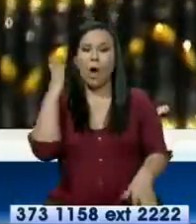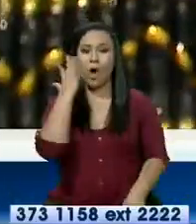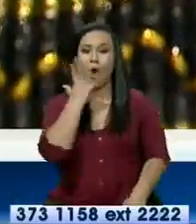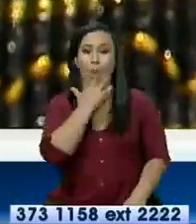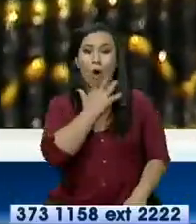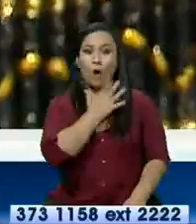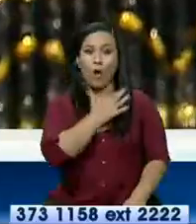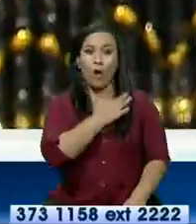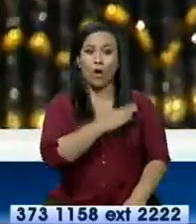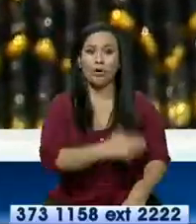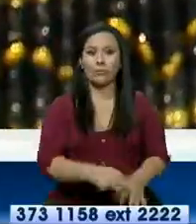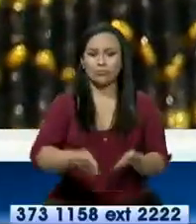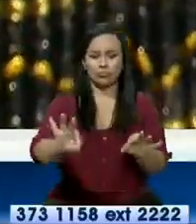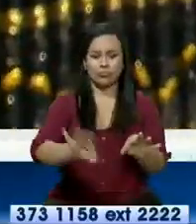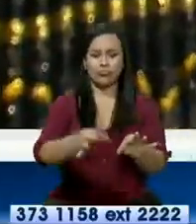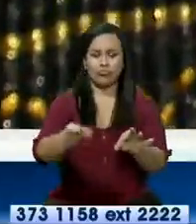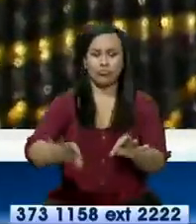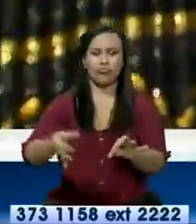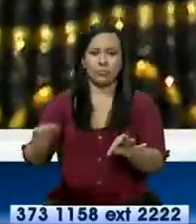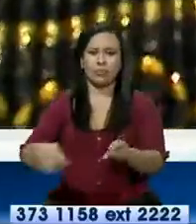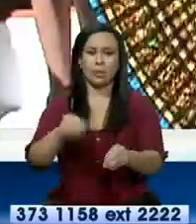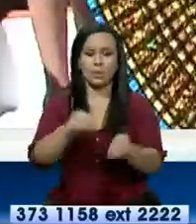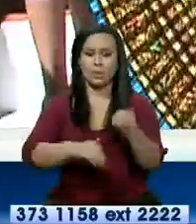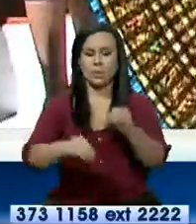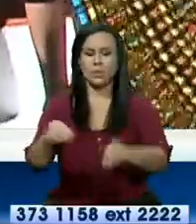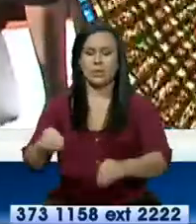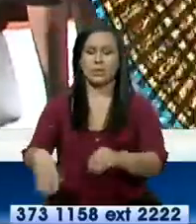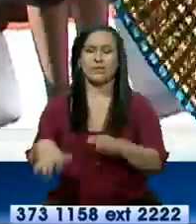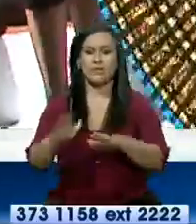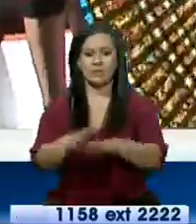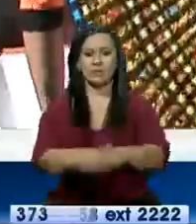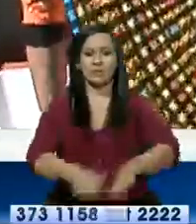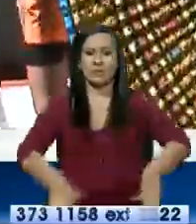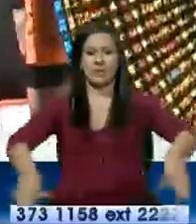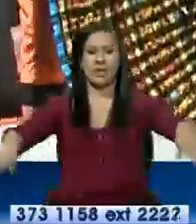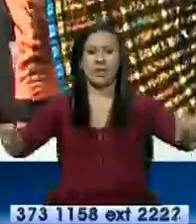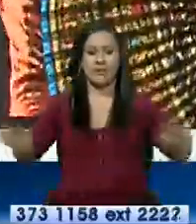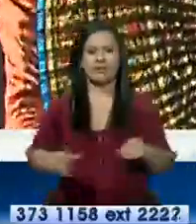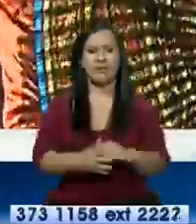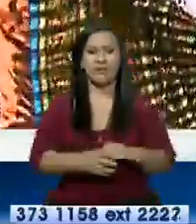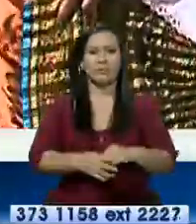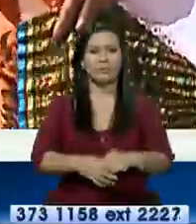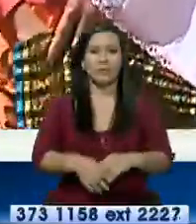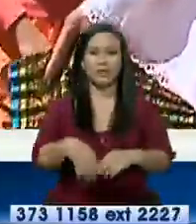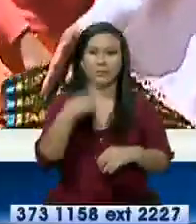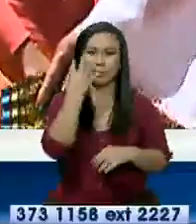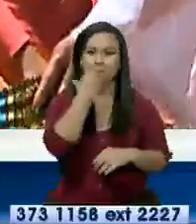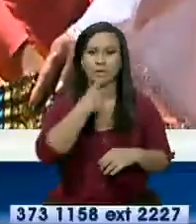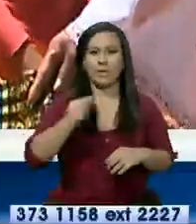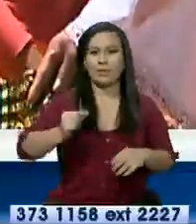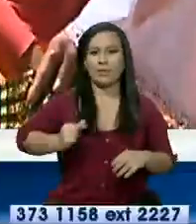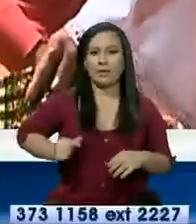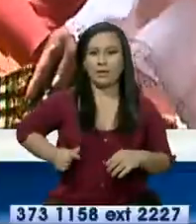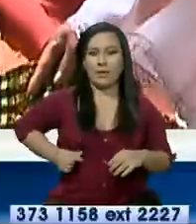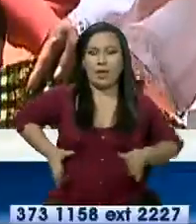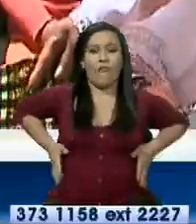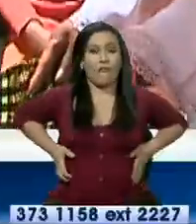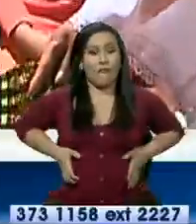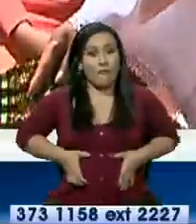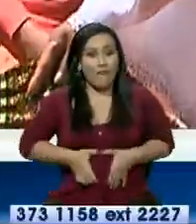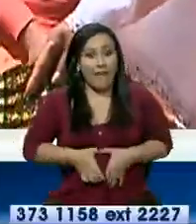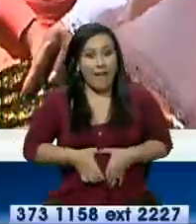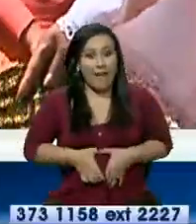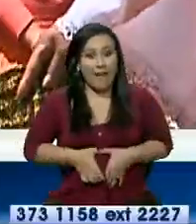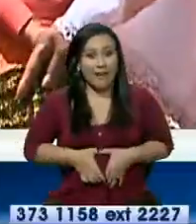vivos, con bordados y encajes en la parte interior de la falda. Se adorna que se sujeta con una faca ancha.